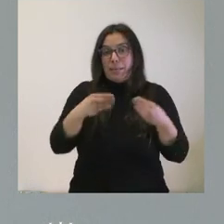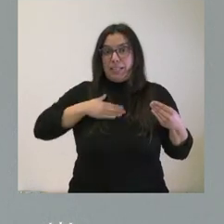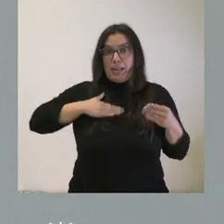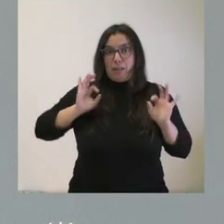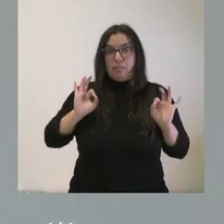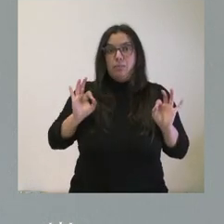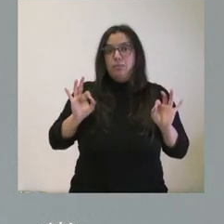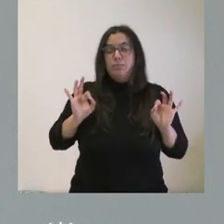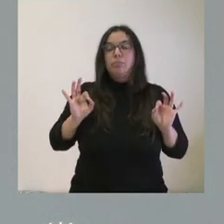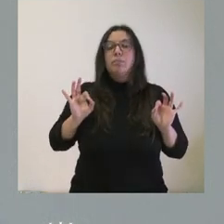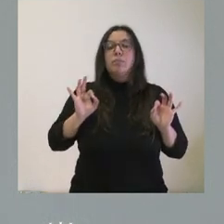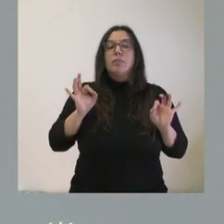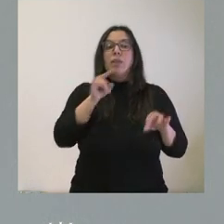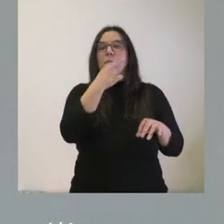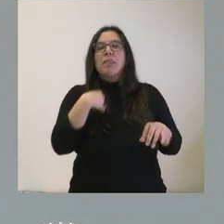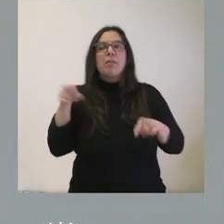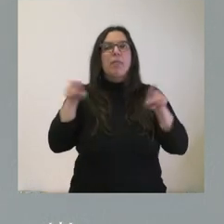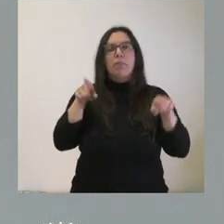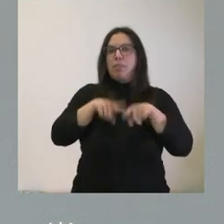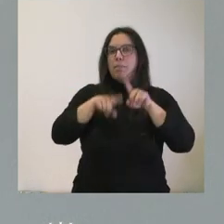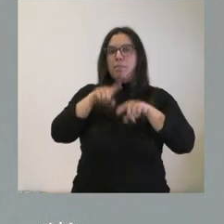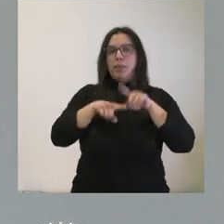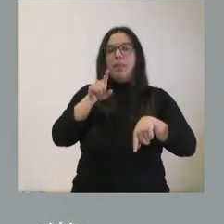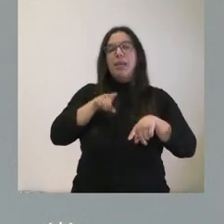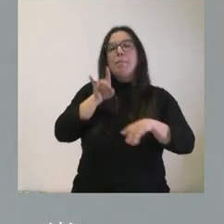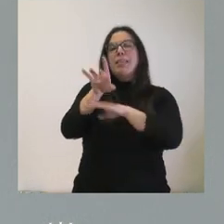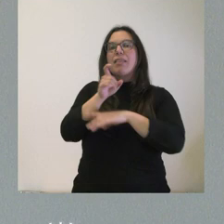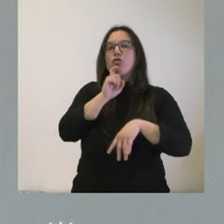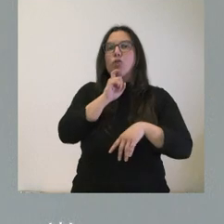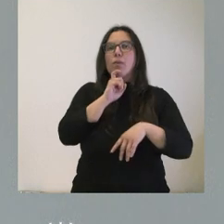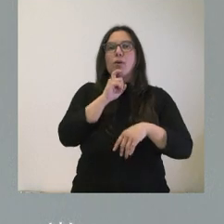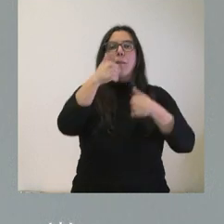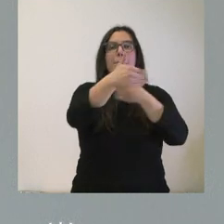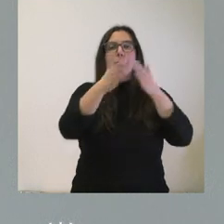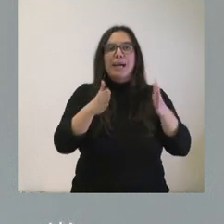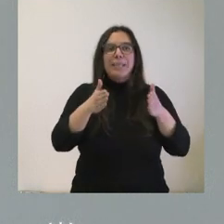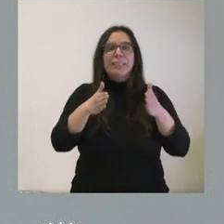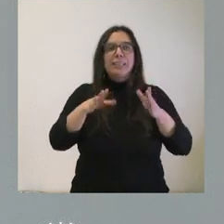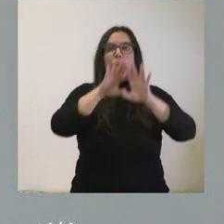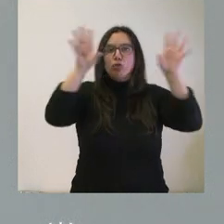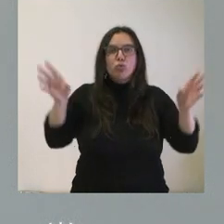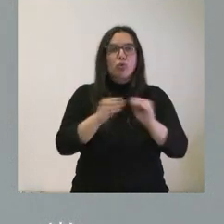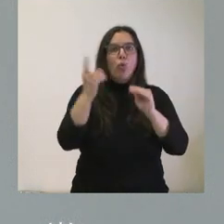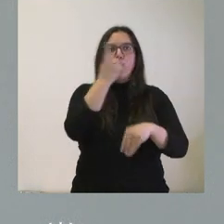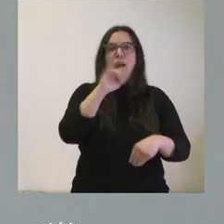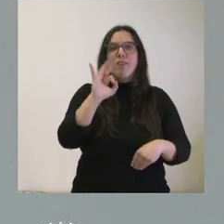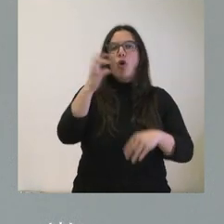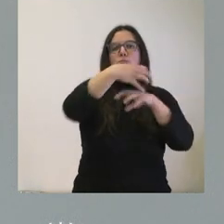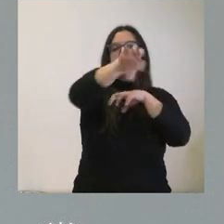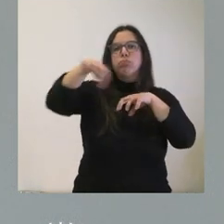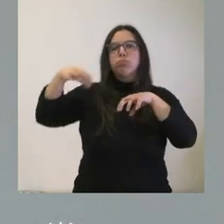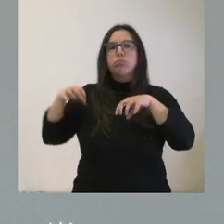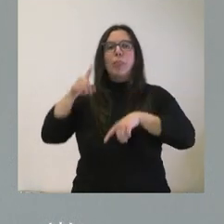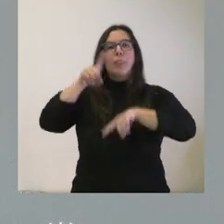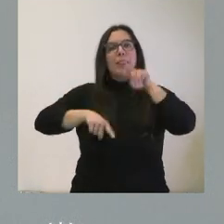y en qué medida se envían por paquetes globales o también separado acumulando